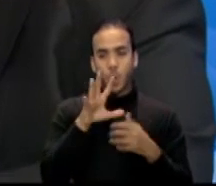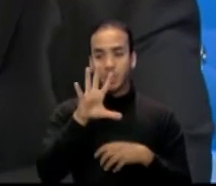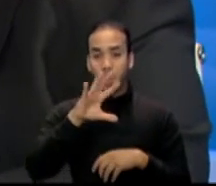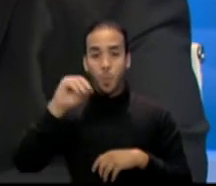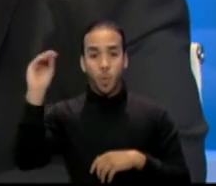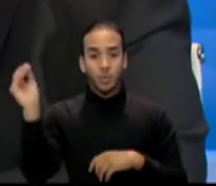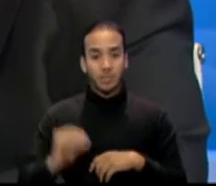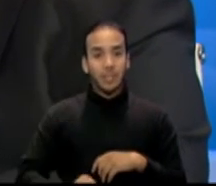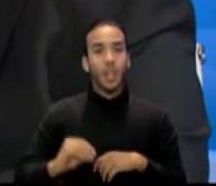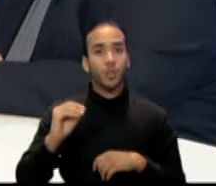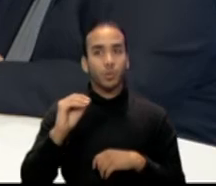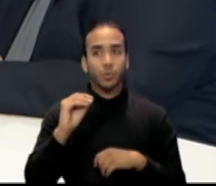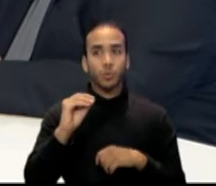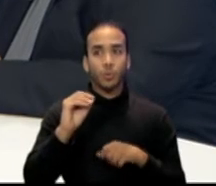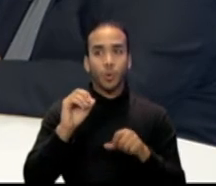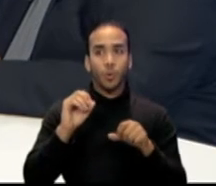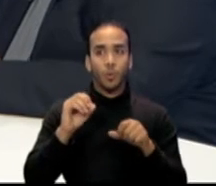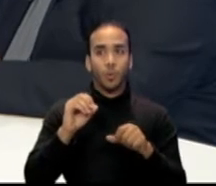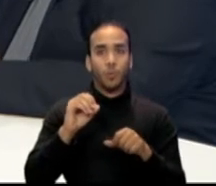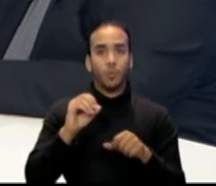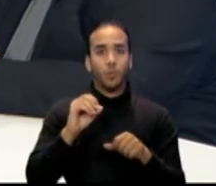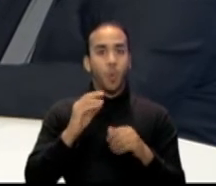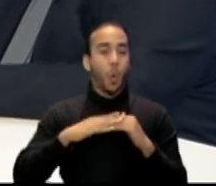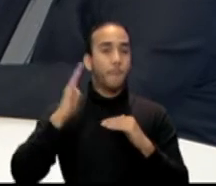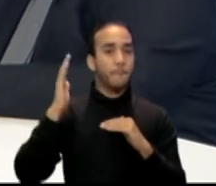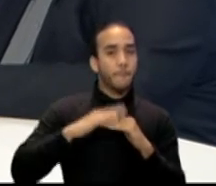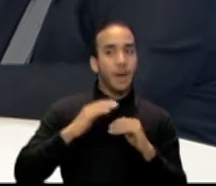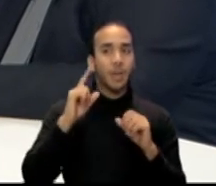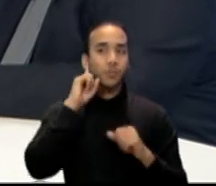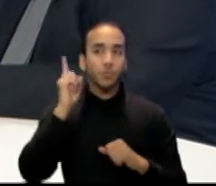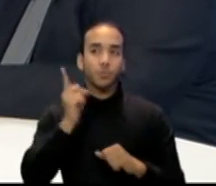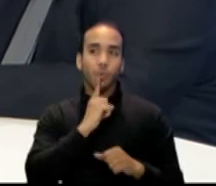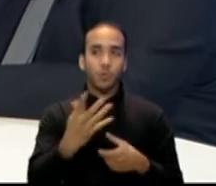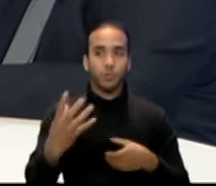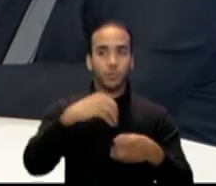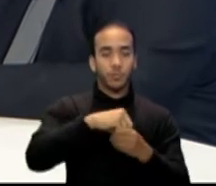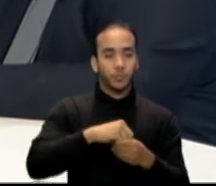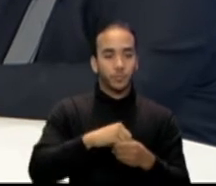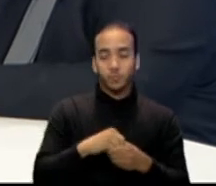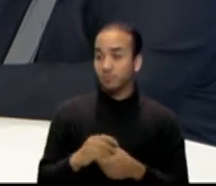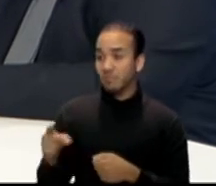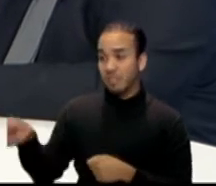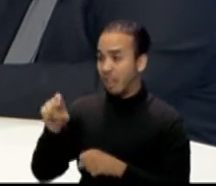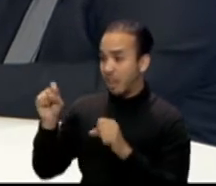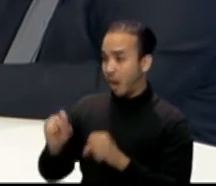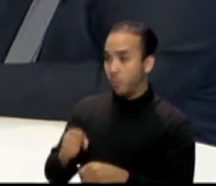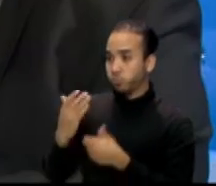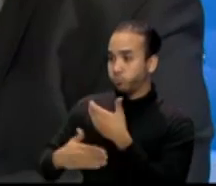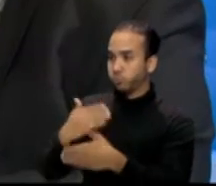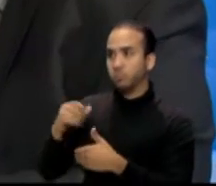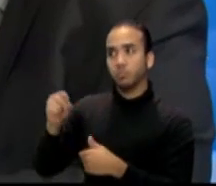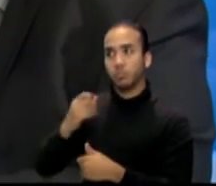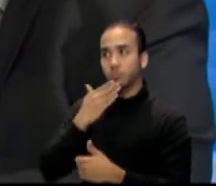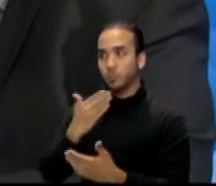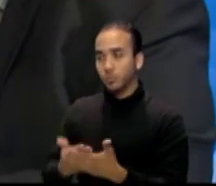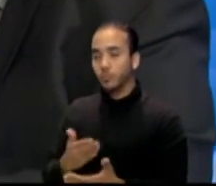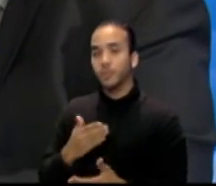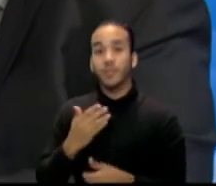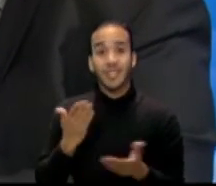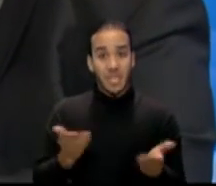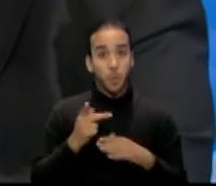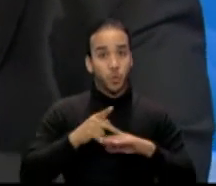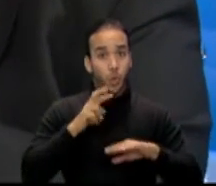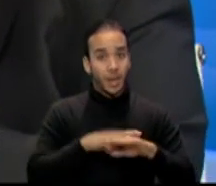más sean personas sordas. aprobado que son personas con mucha capacidad y productivos. Claro, totalmente productivos. De hecho, aquí en Puerto Rico ellos